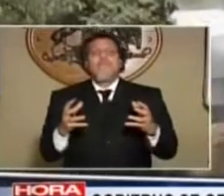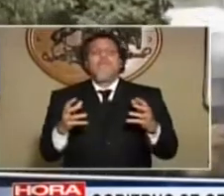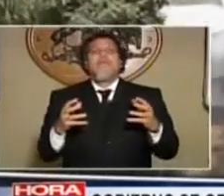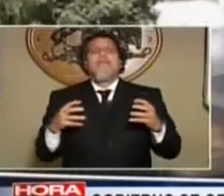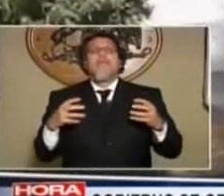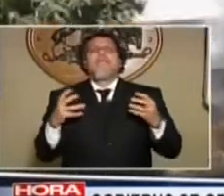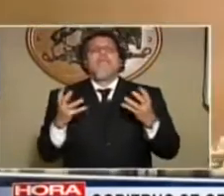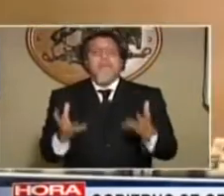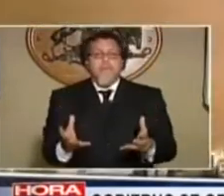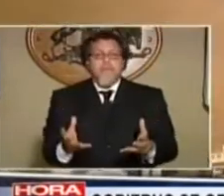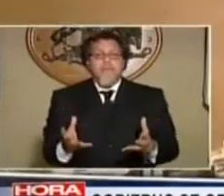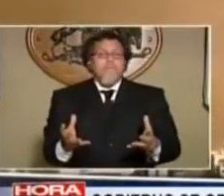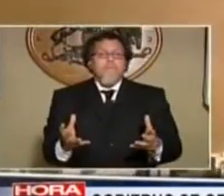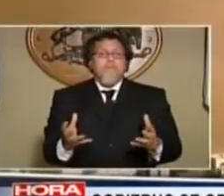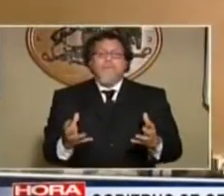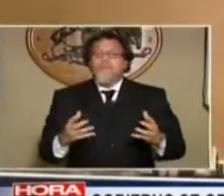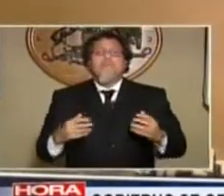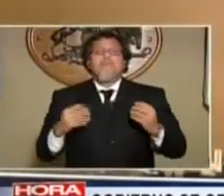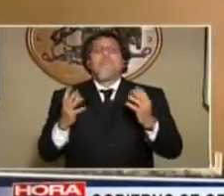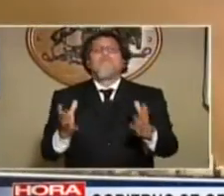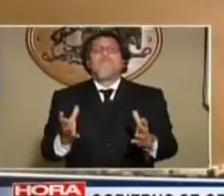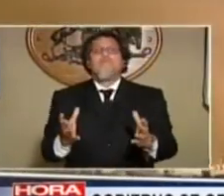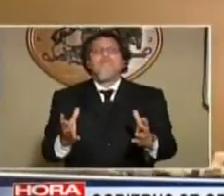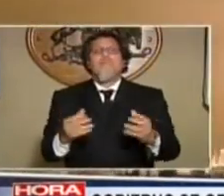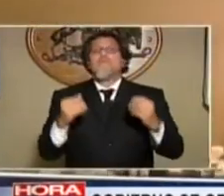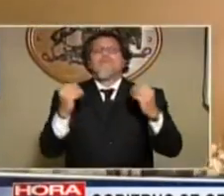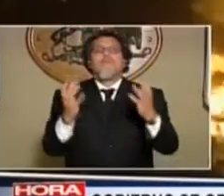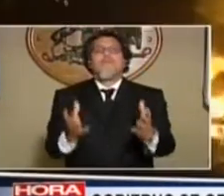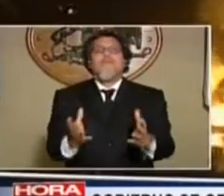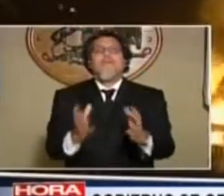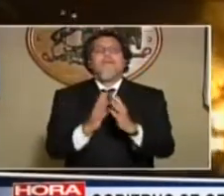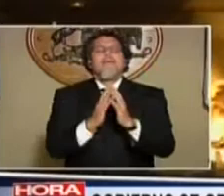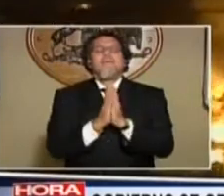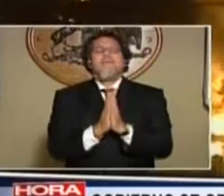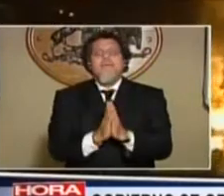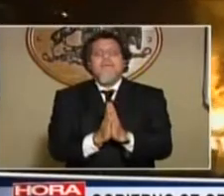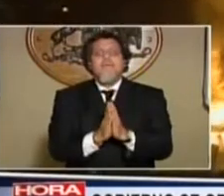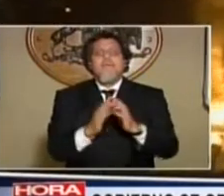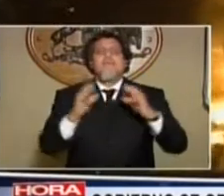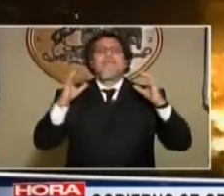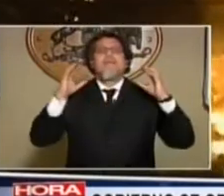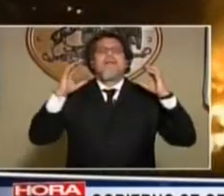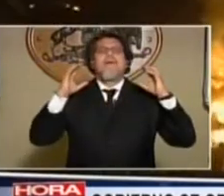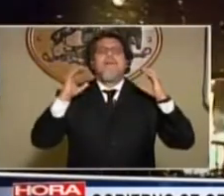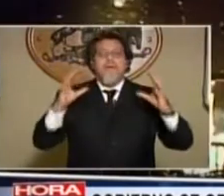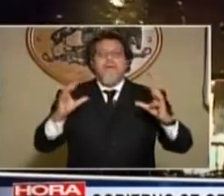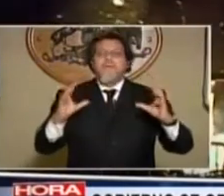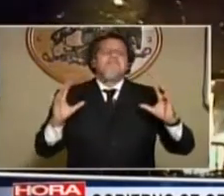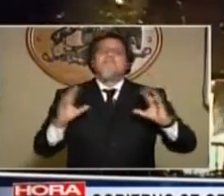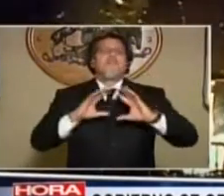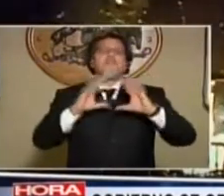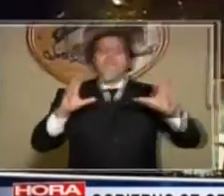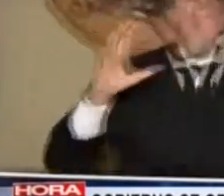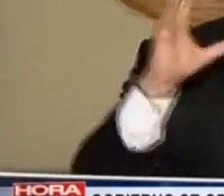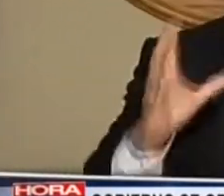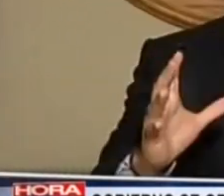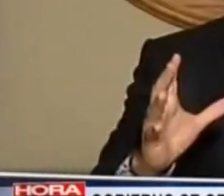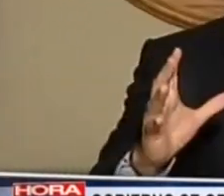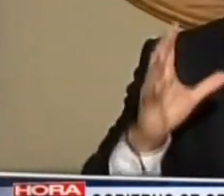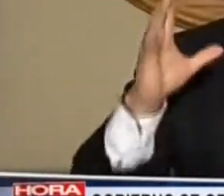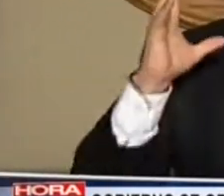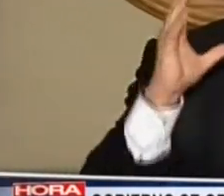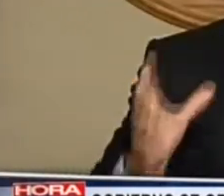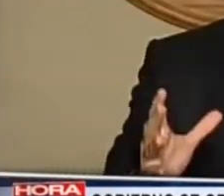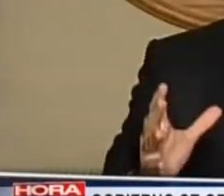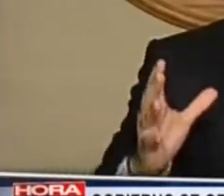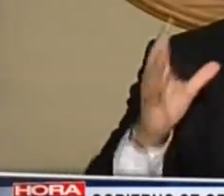Entonces, eso es que digo que hay que abordarlo. Yo puedo presentar un proyecto de ley, hemos hecho la propuesta, pero ahí se requiere una mirada más global. Yo sé que esta crisis